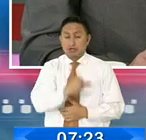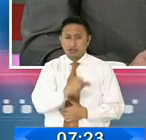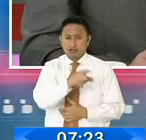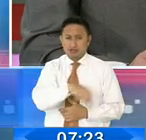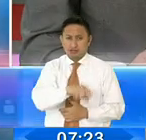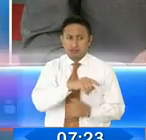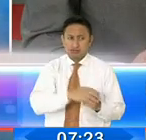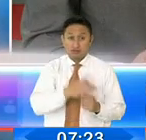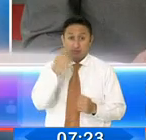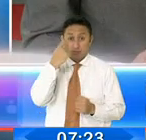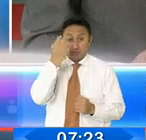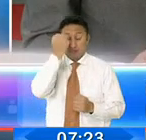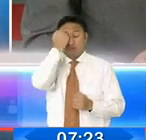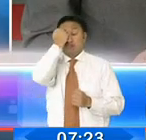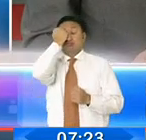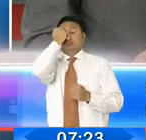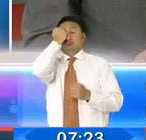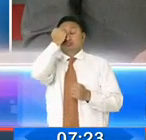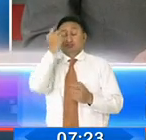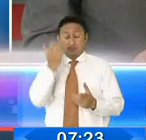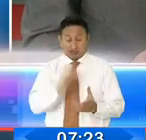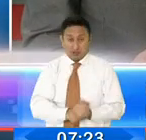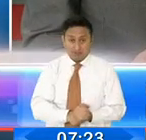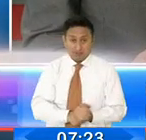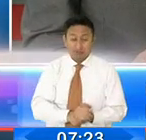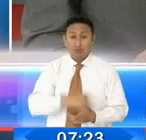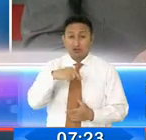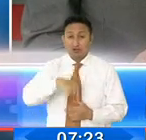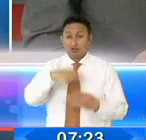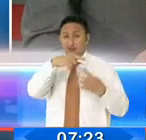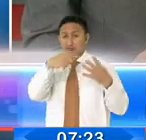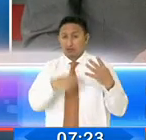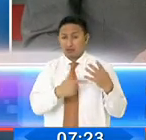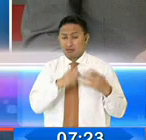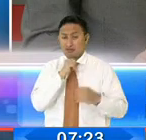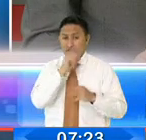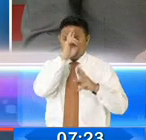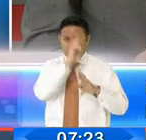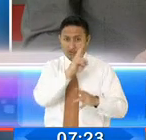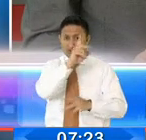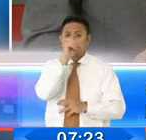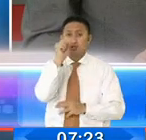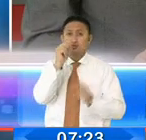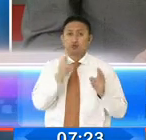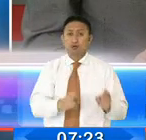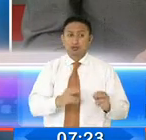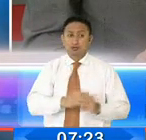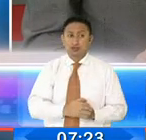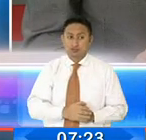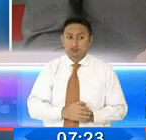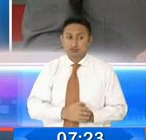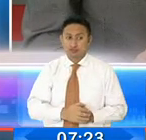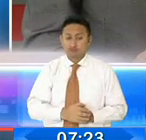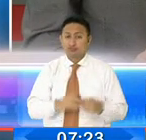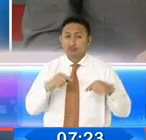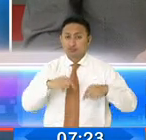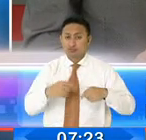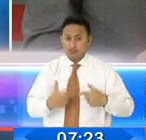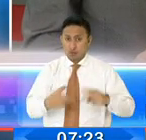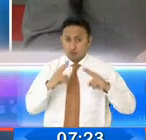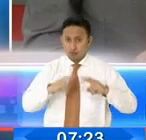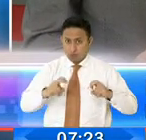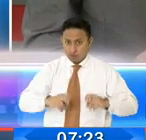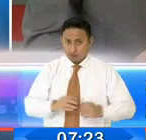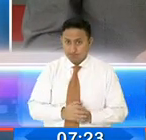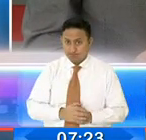perdieron un ojo, ¿no? Entonces aquí hay una serie de incumplimientos y violaciones a los derechos humanos, que es lo que estamos investigando.